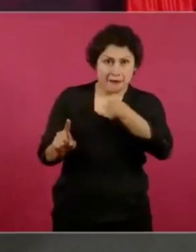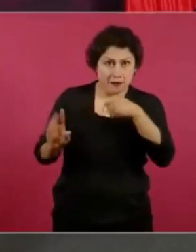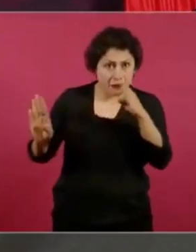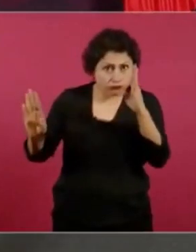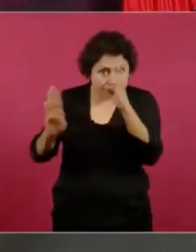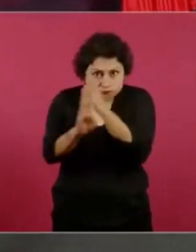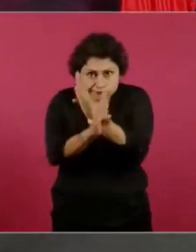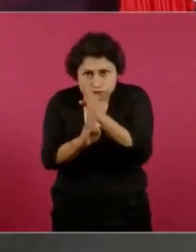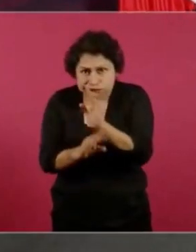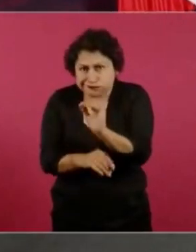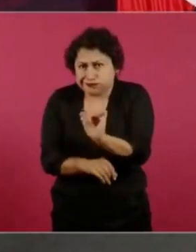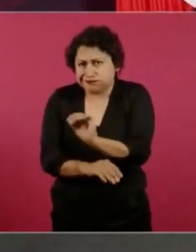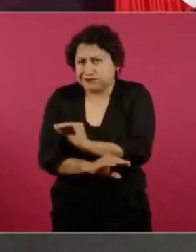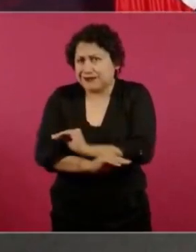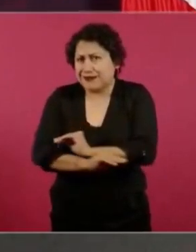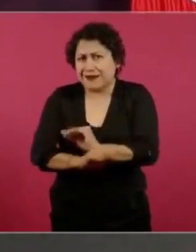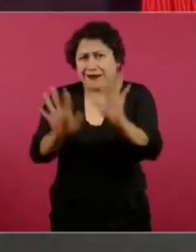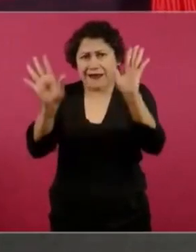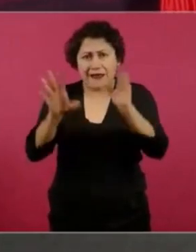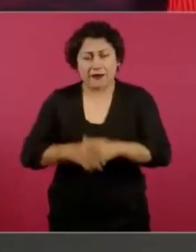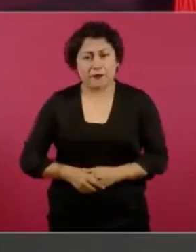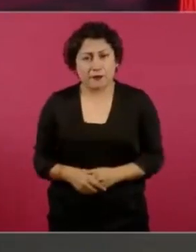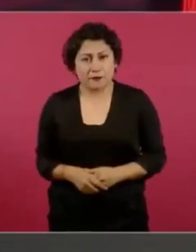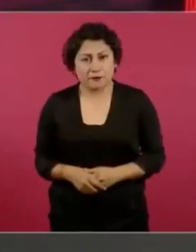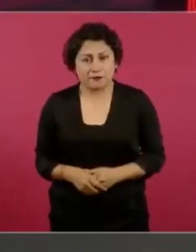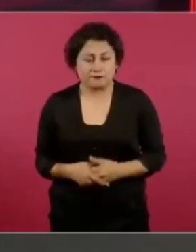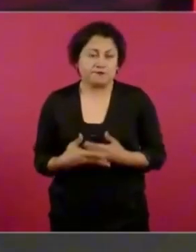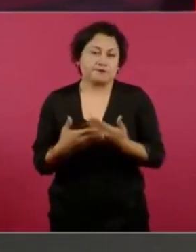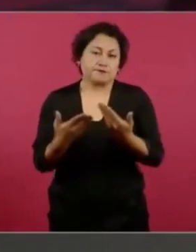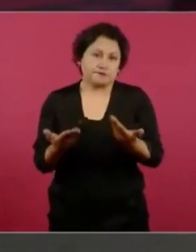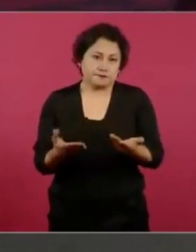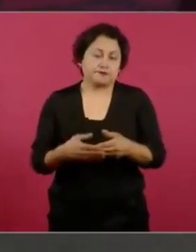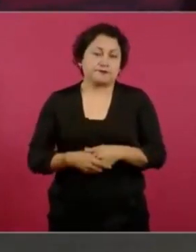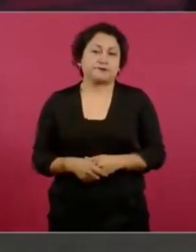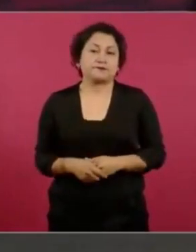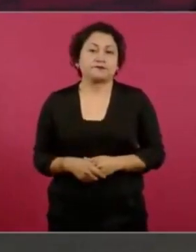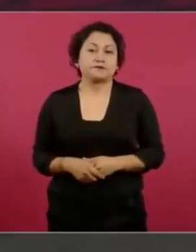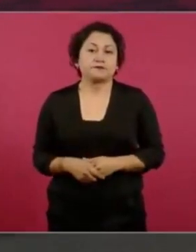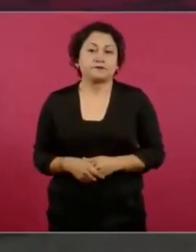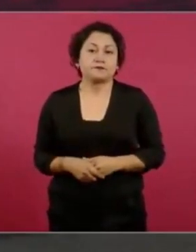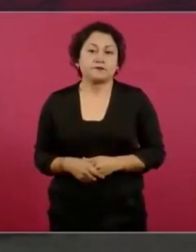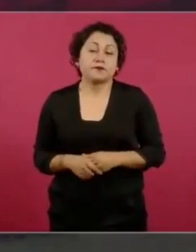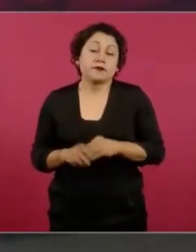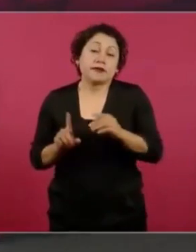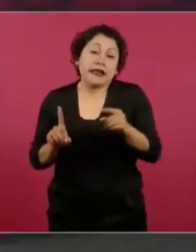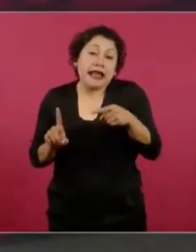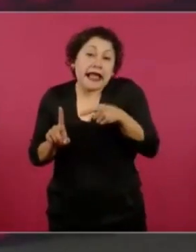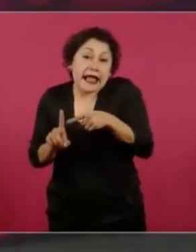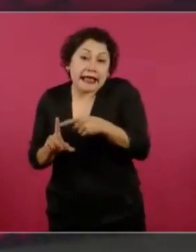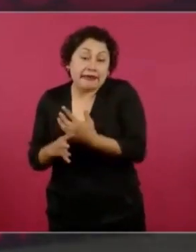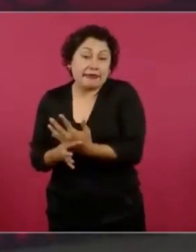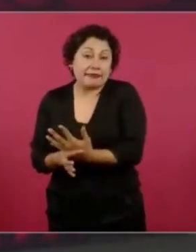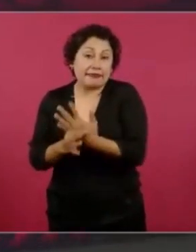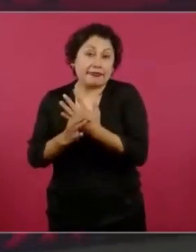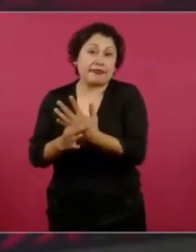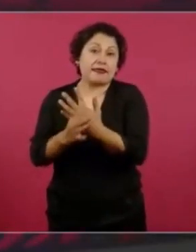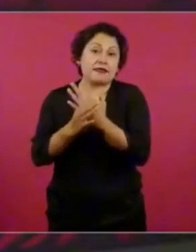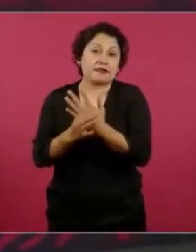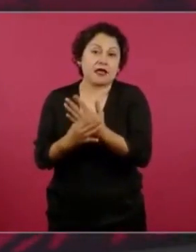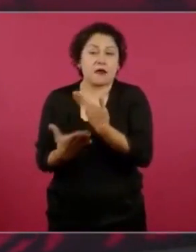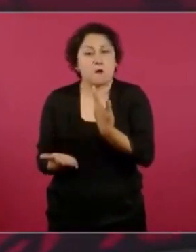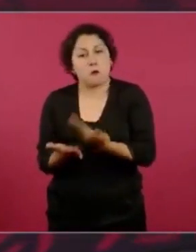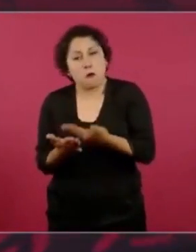Entonces, escribe que hay pruebas, hay videos,